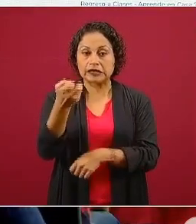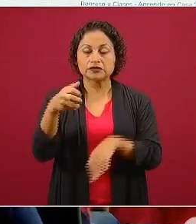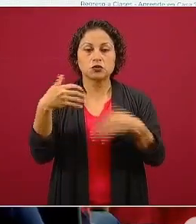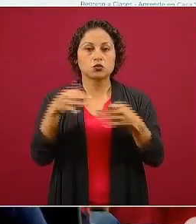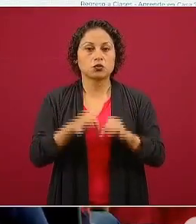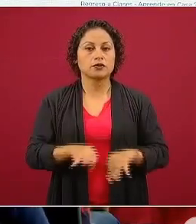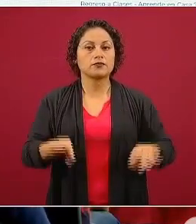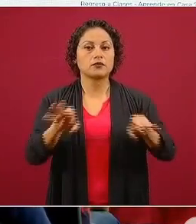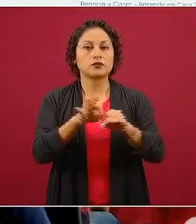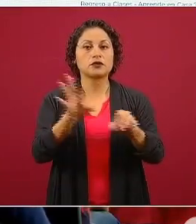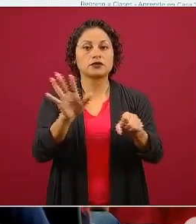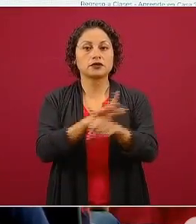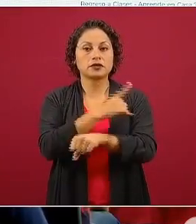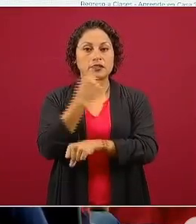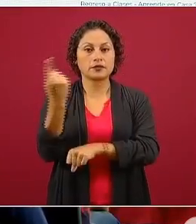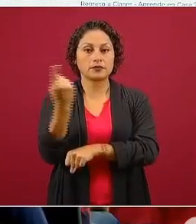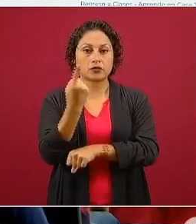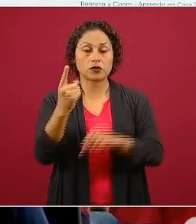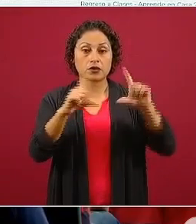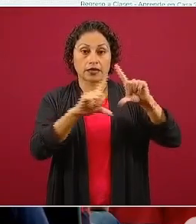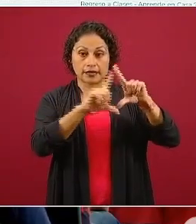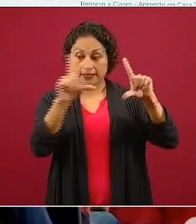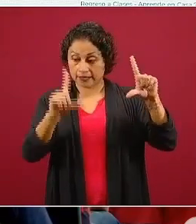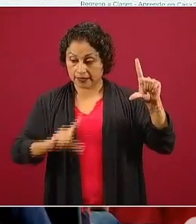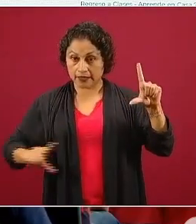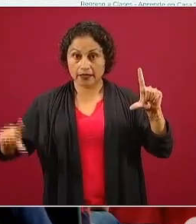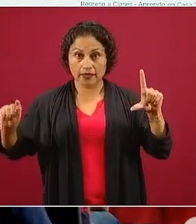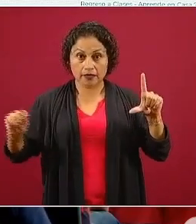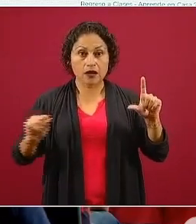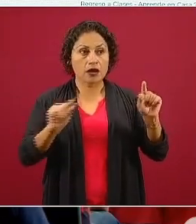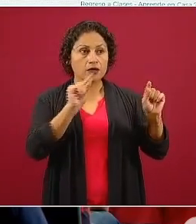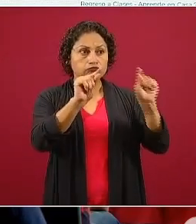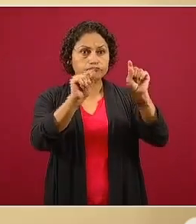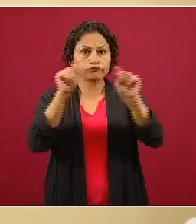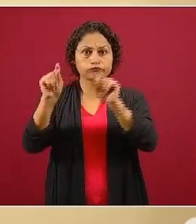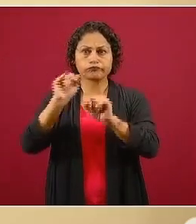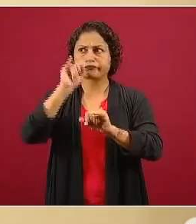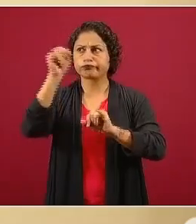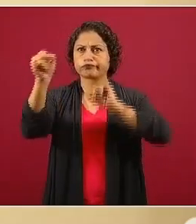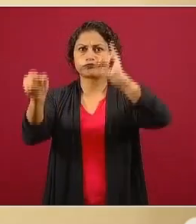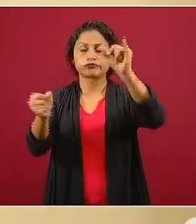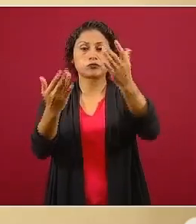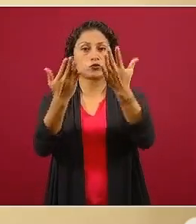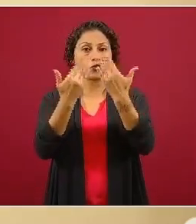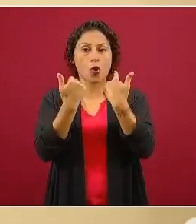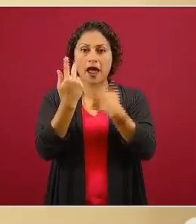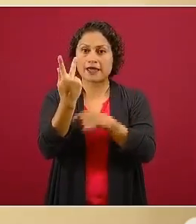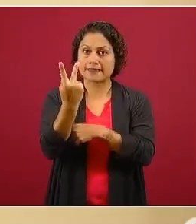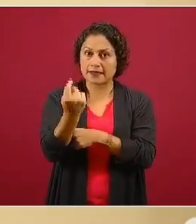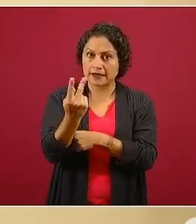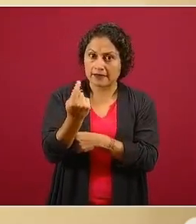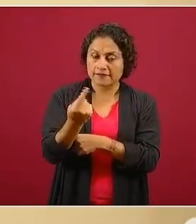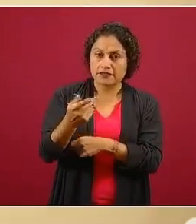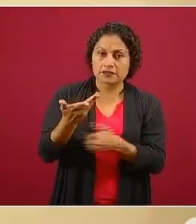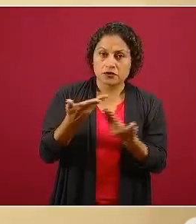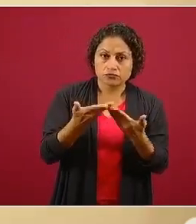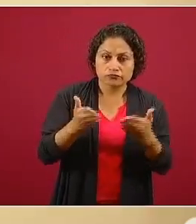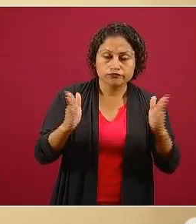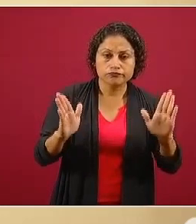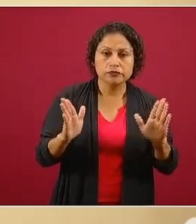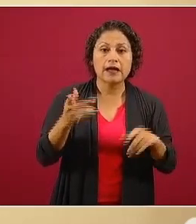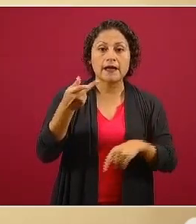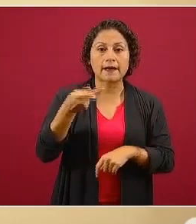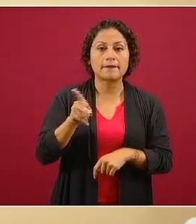lugares del país, a donde a veces ni siquiera llega la televisión abierta, sí llega el cable, entonces